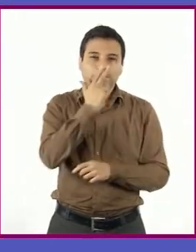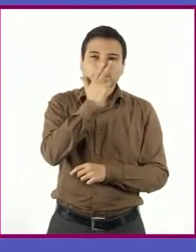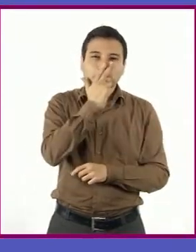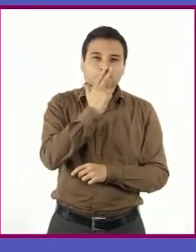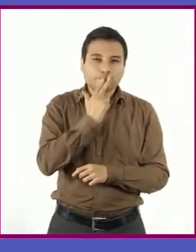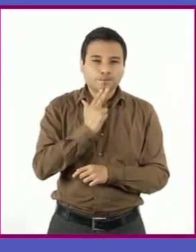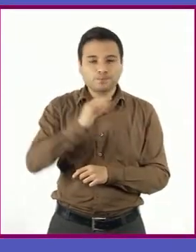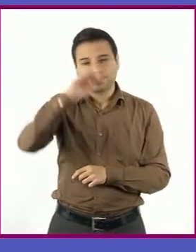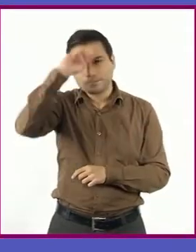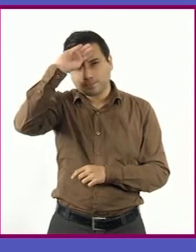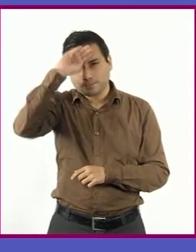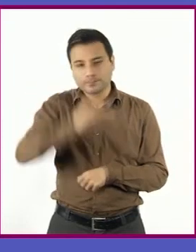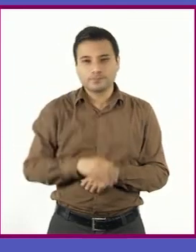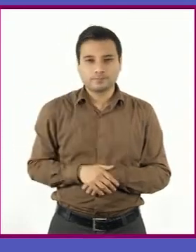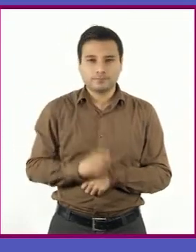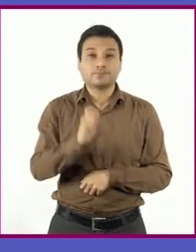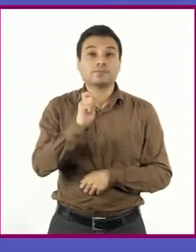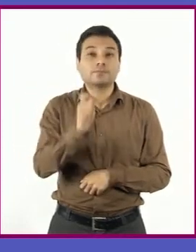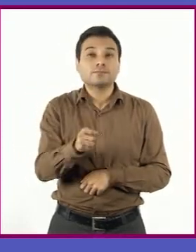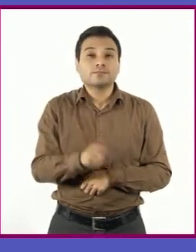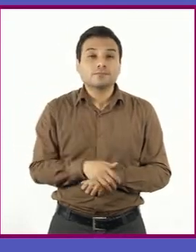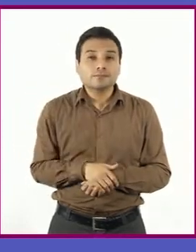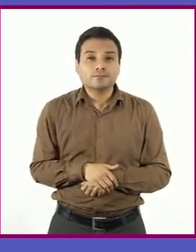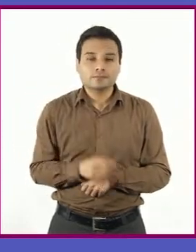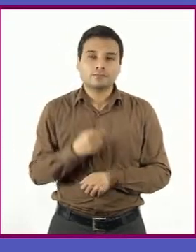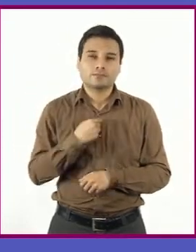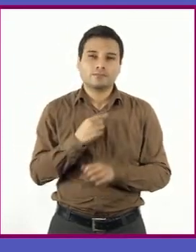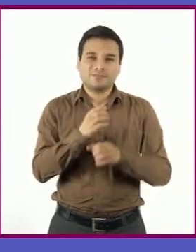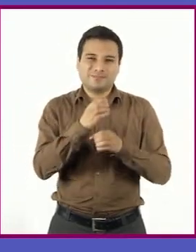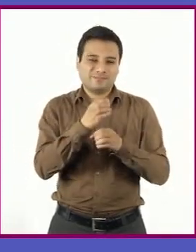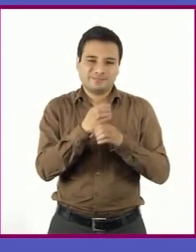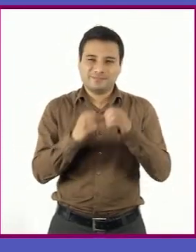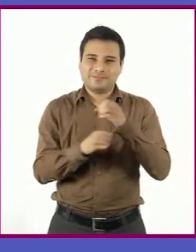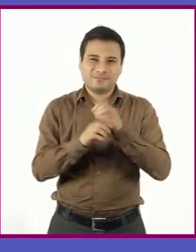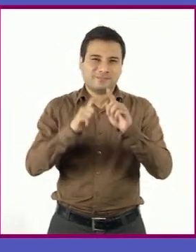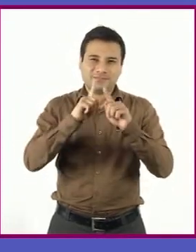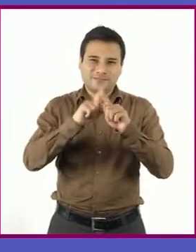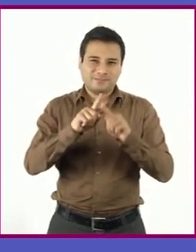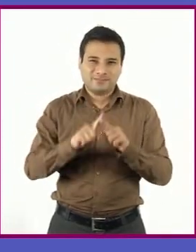Se enfatiza y exageran los elementos o aspectos sentimentales.